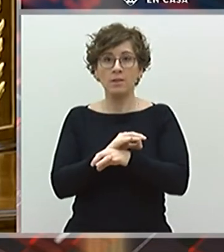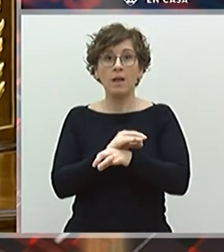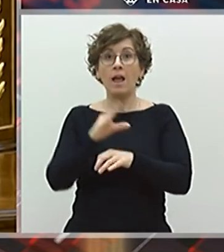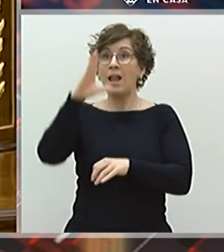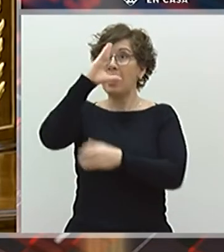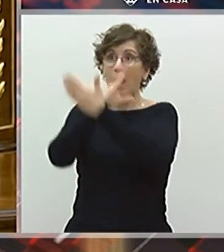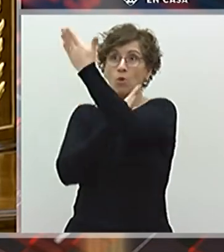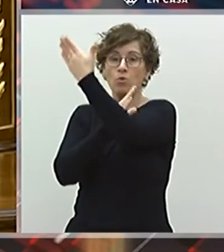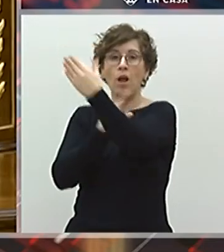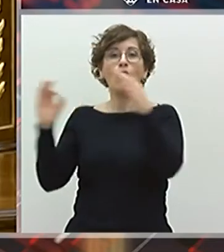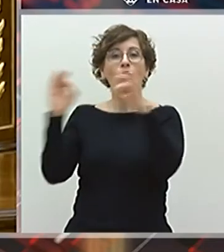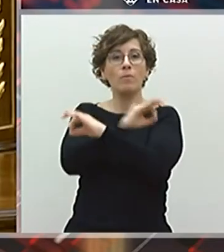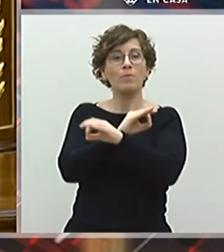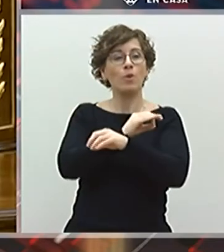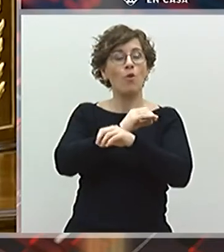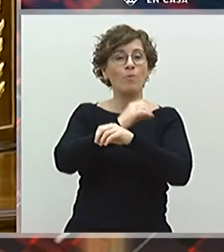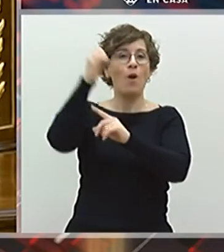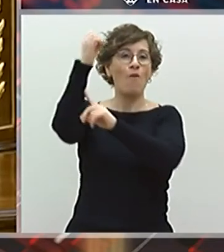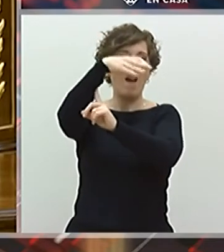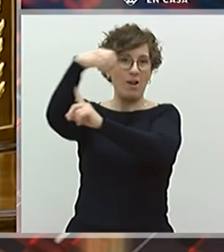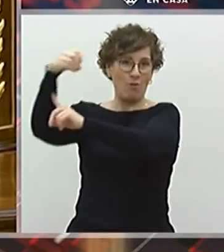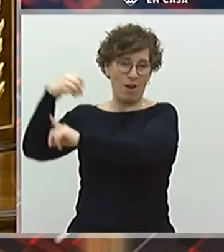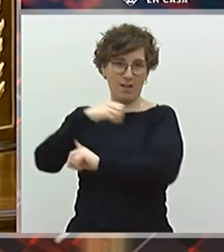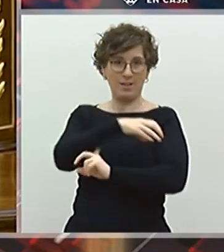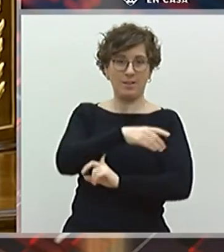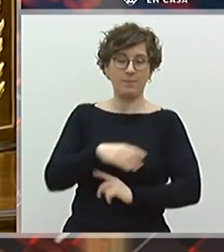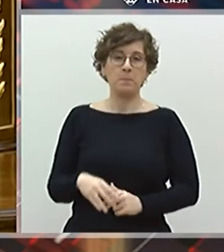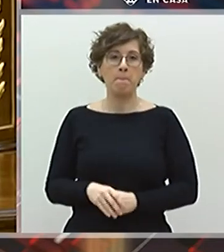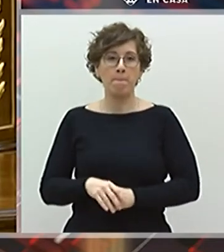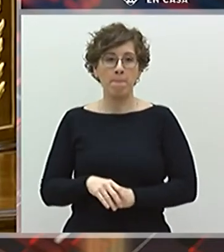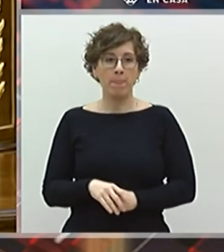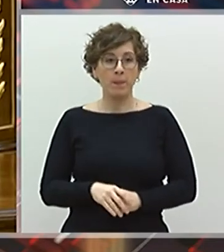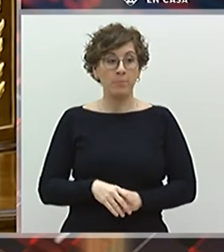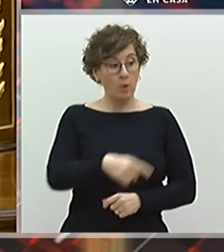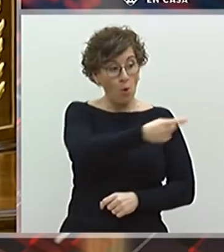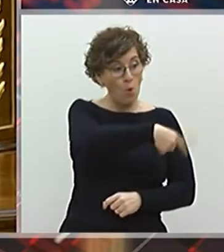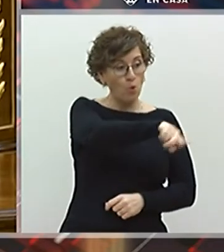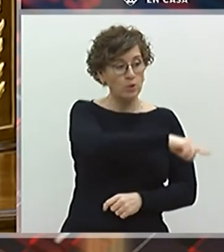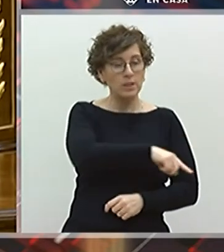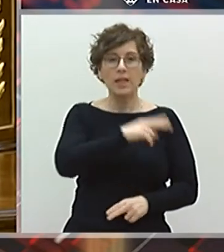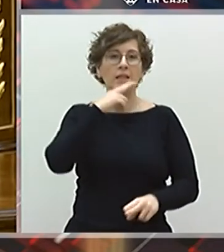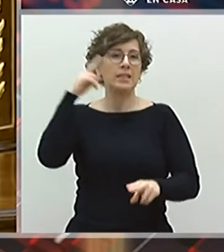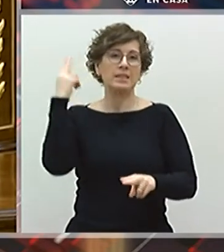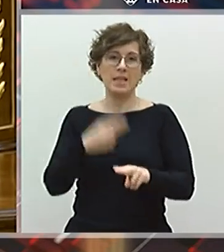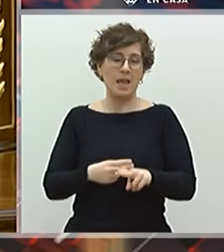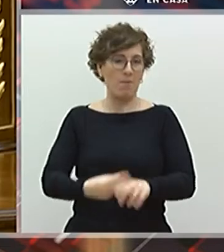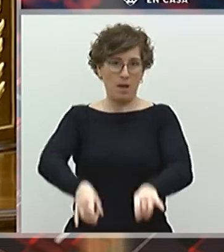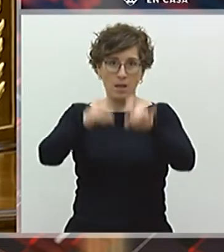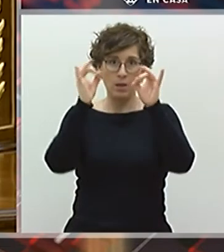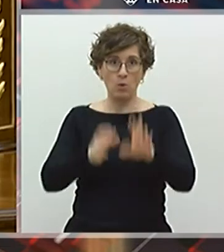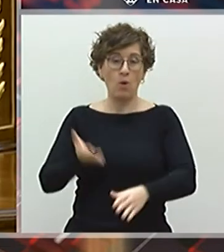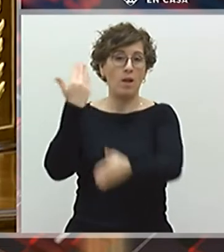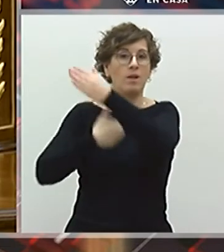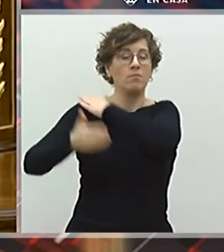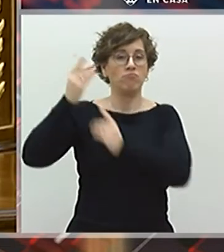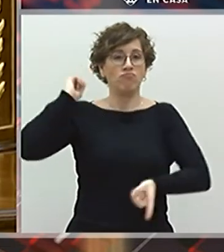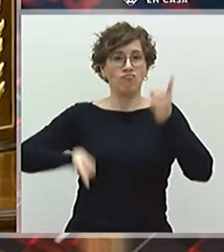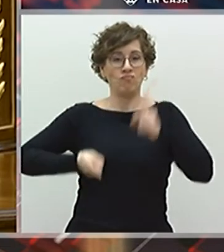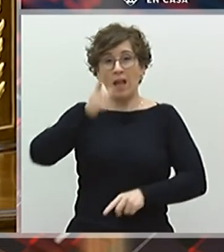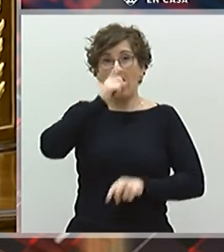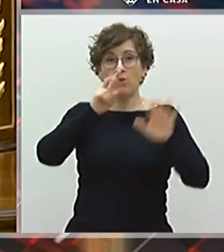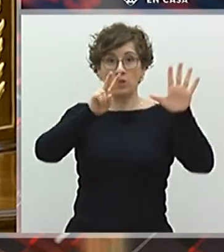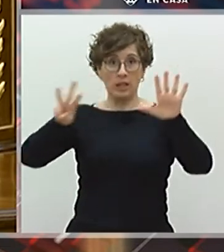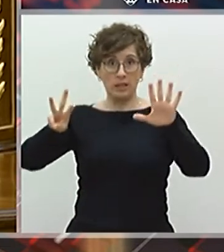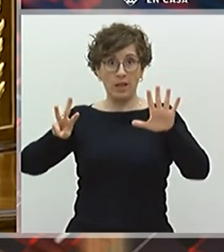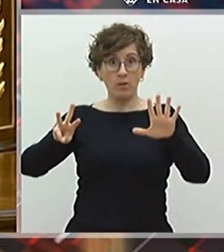Cantábamos y decíamos. Son ustedes puro régimen del 78 y están aprovechando la peor crisis